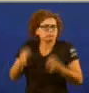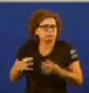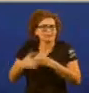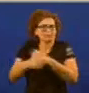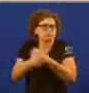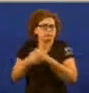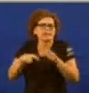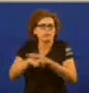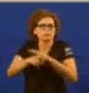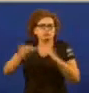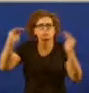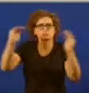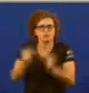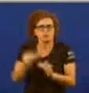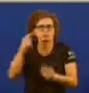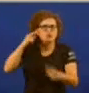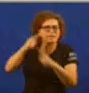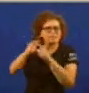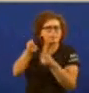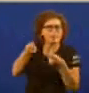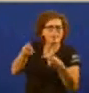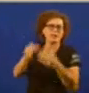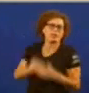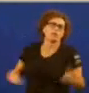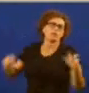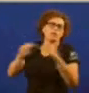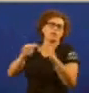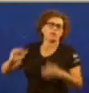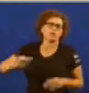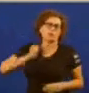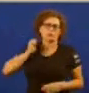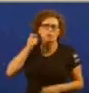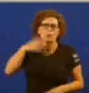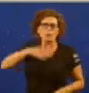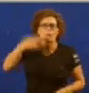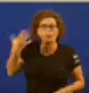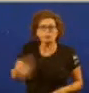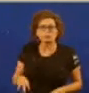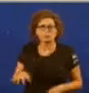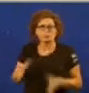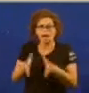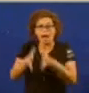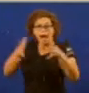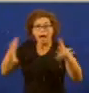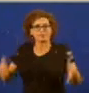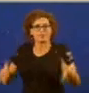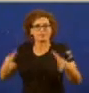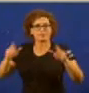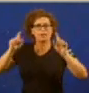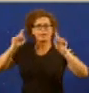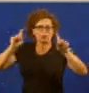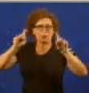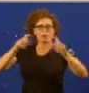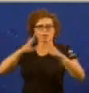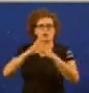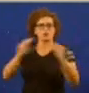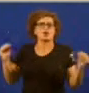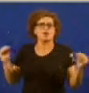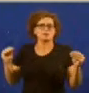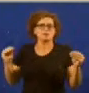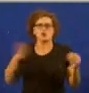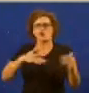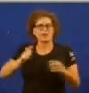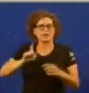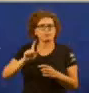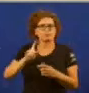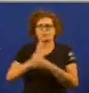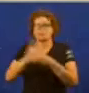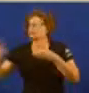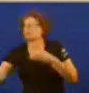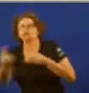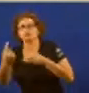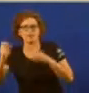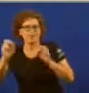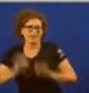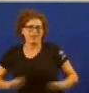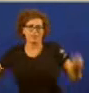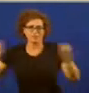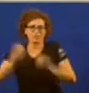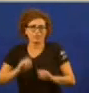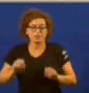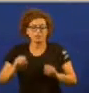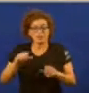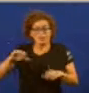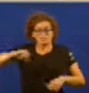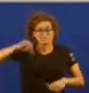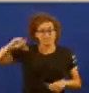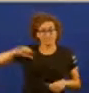unha Galiza dependente do centralismo para poder ampliar o ensinazio universitario e non excluir a que se Cataluña toma o